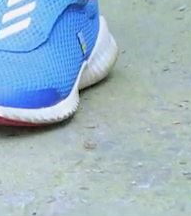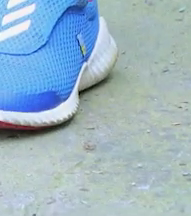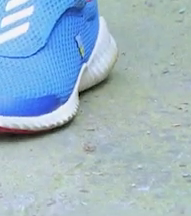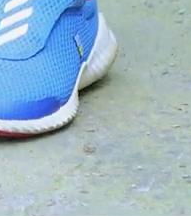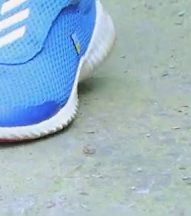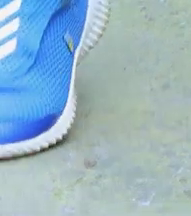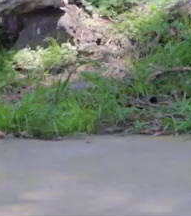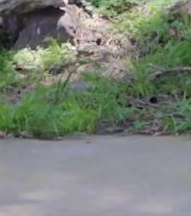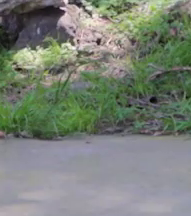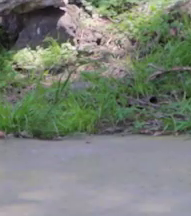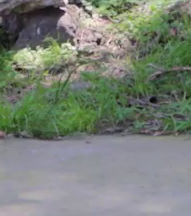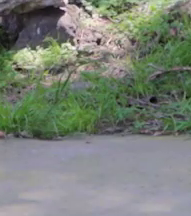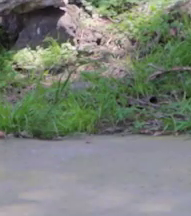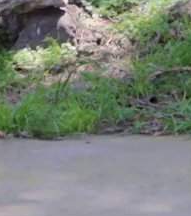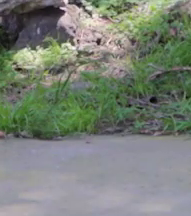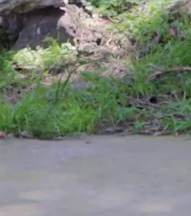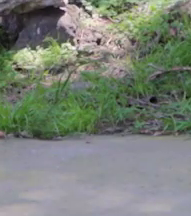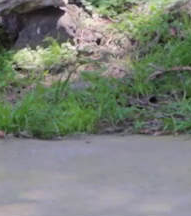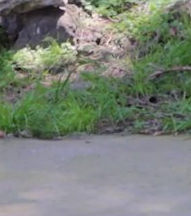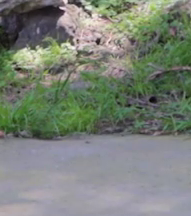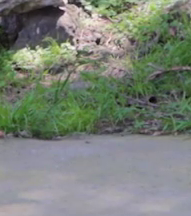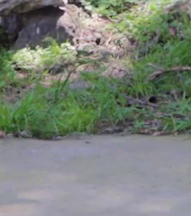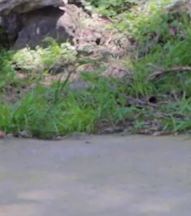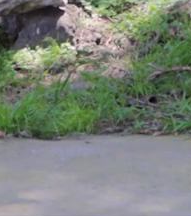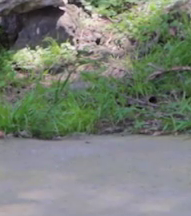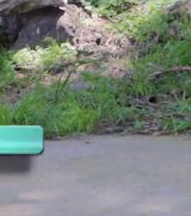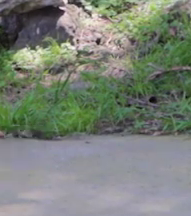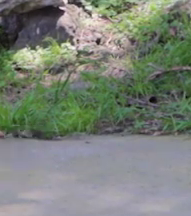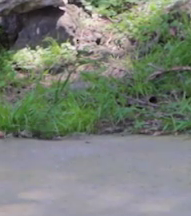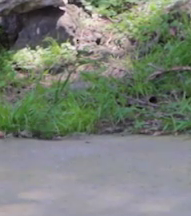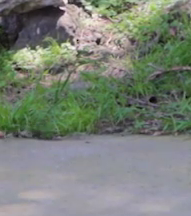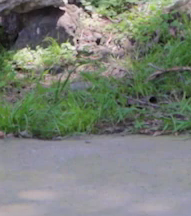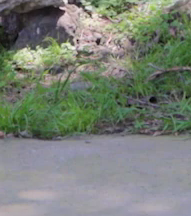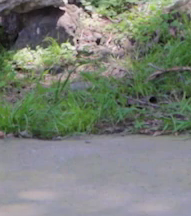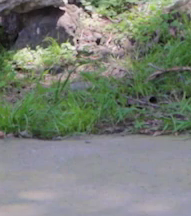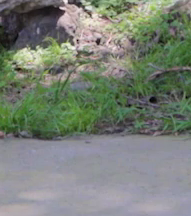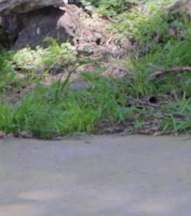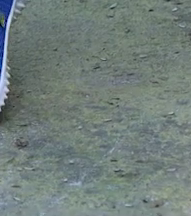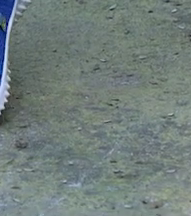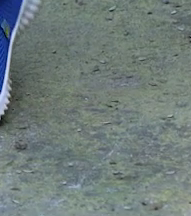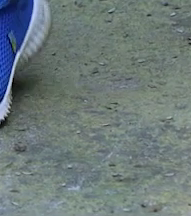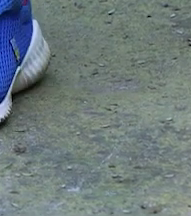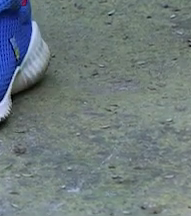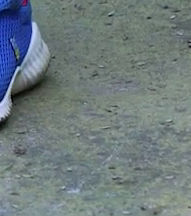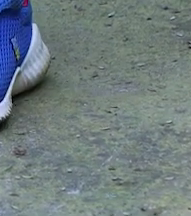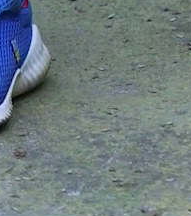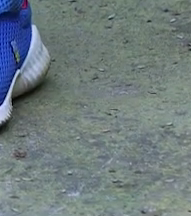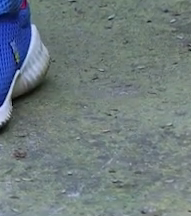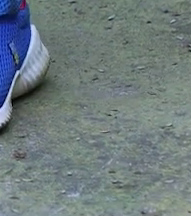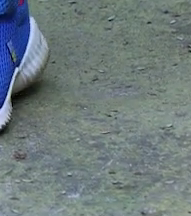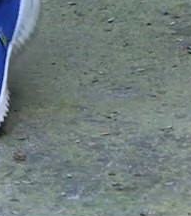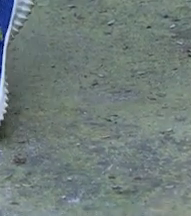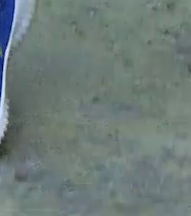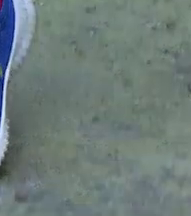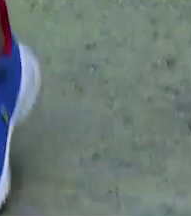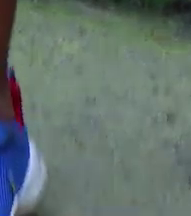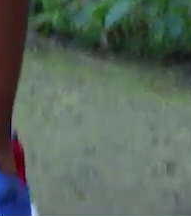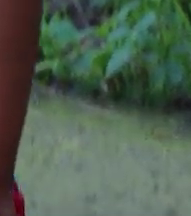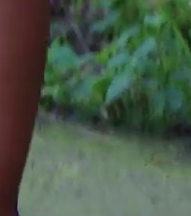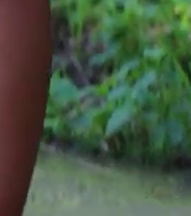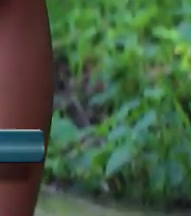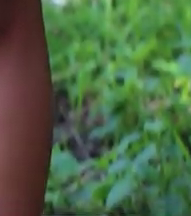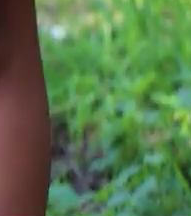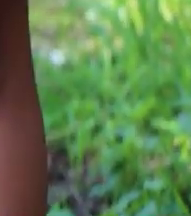rodillas. Bien. Otra más. Perfecto. Ahí está bien. Muy bien. Elevamos los talones.